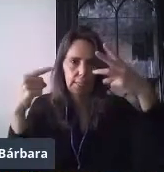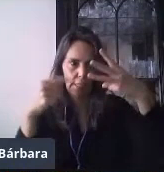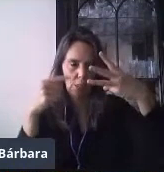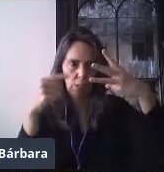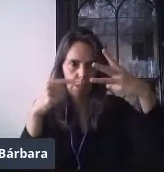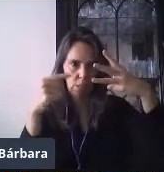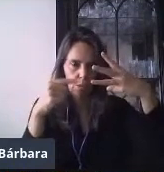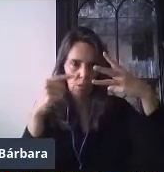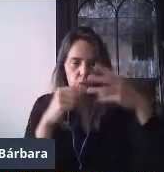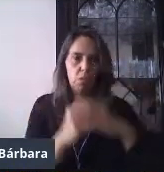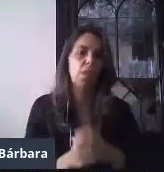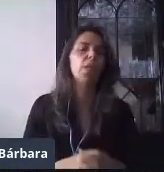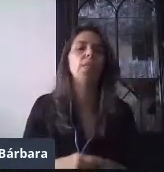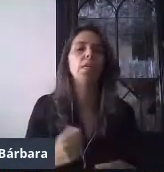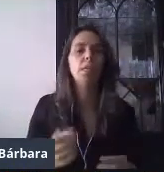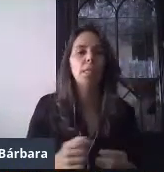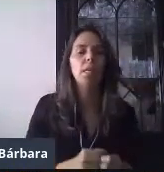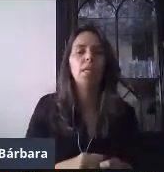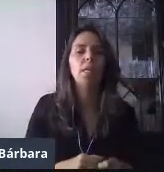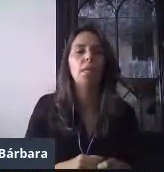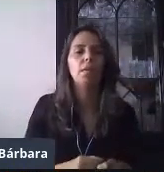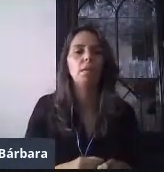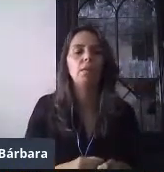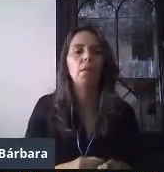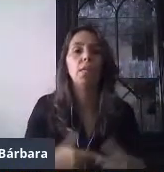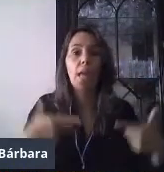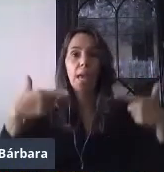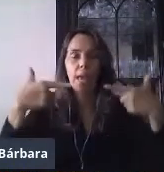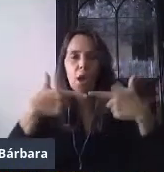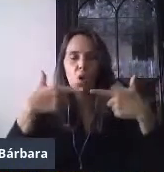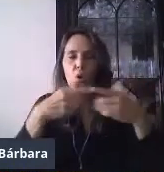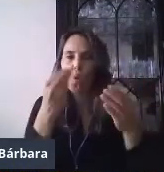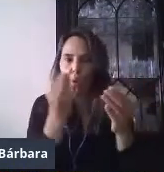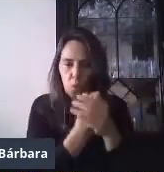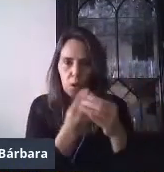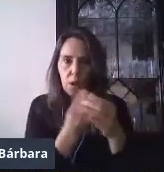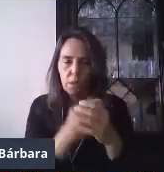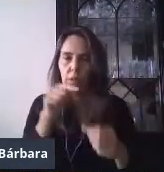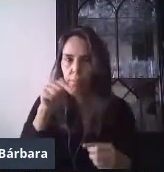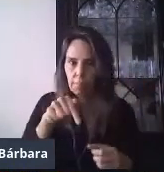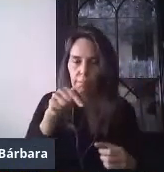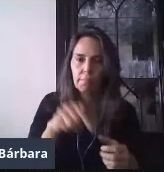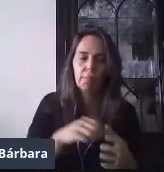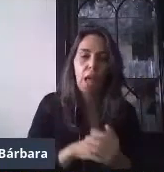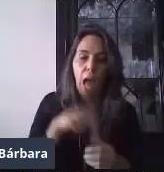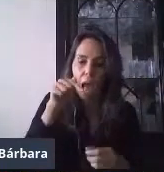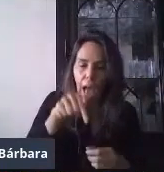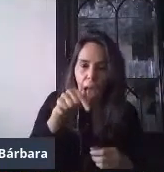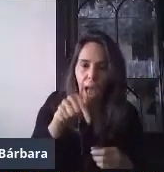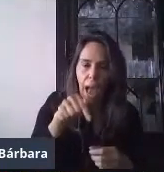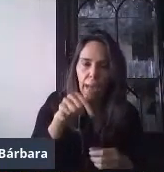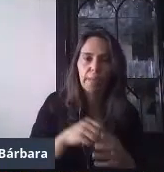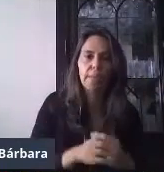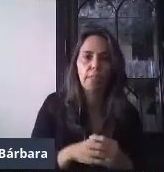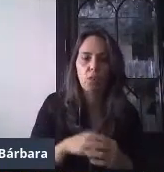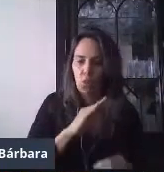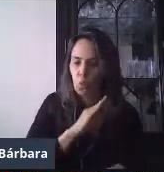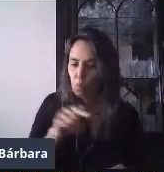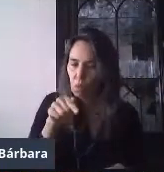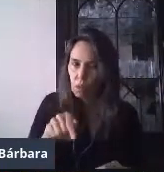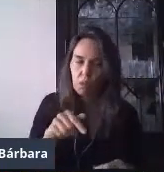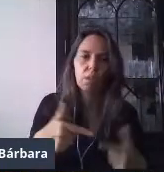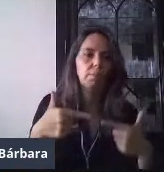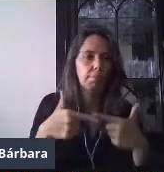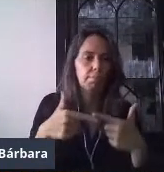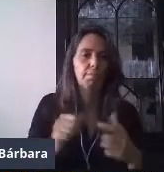nosotros ya estamos trabajando con Google Classroom por alguna razón con nuestros alumnos. Pues, bueno, también lo podemos publicar desde ahí, que es lo, digamos, el siguiente